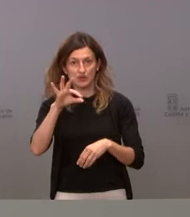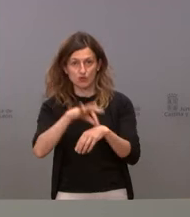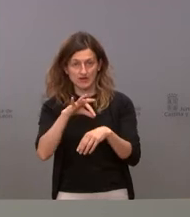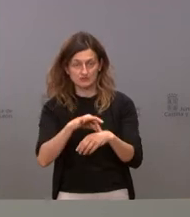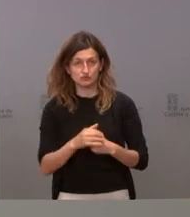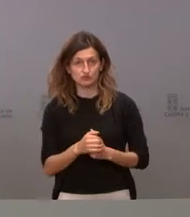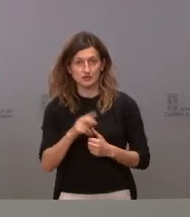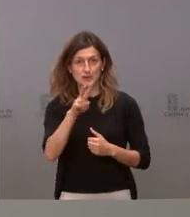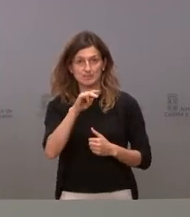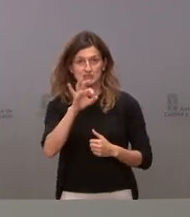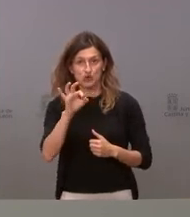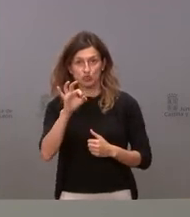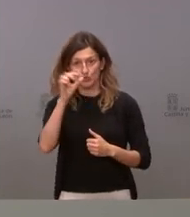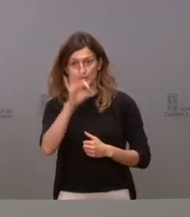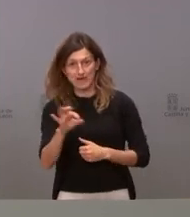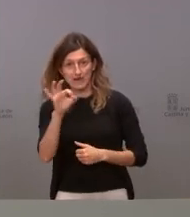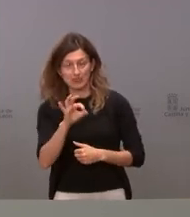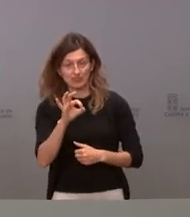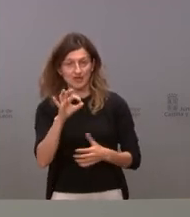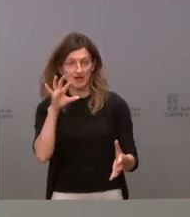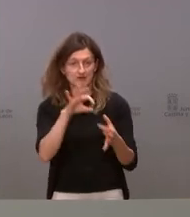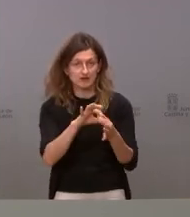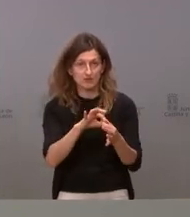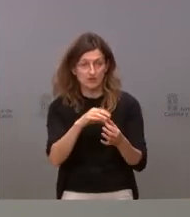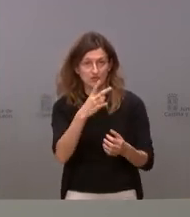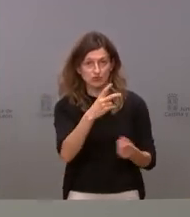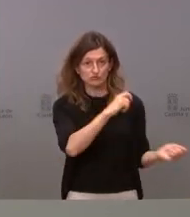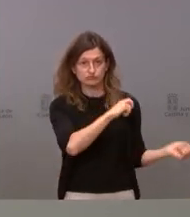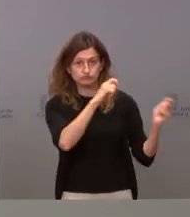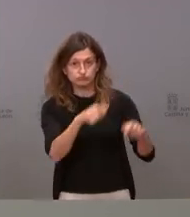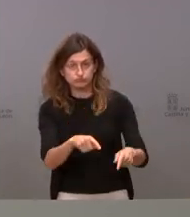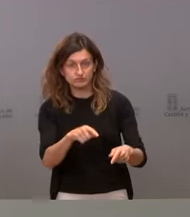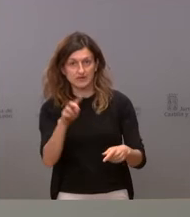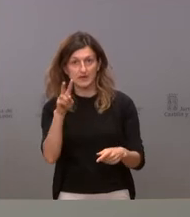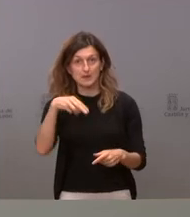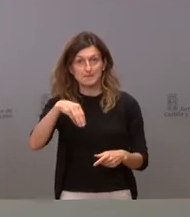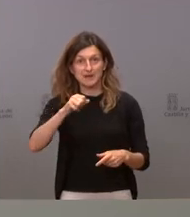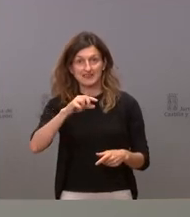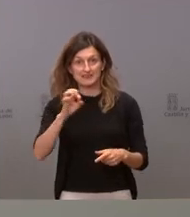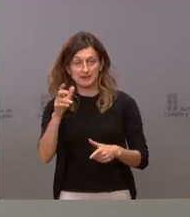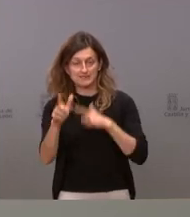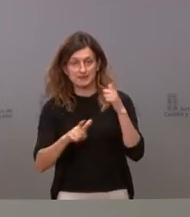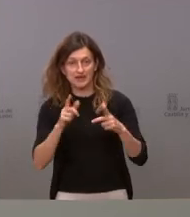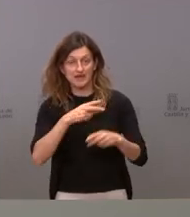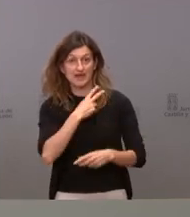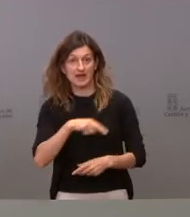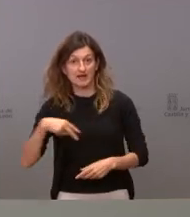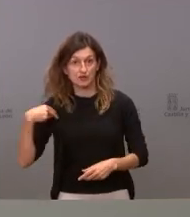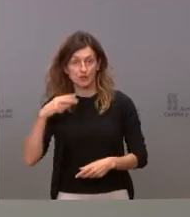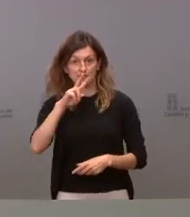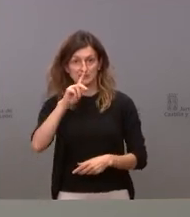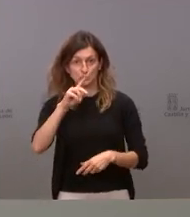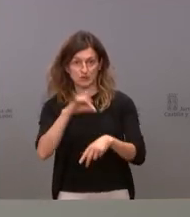en Villoldo, Palencia, dos casos relacionados con un caso importado de un viaje de Maldivas, en Carrión de los Condes, 21 casos